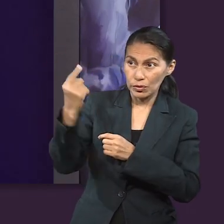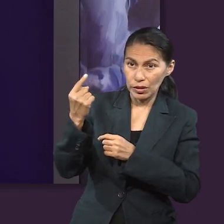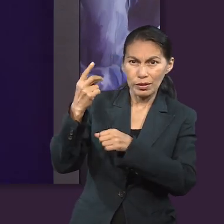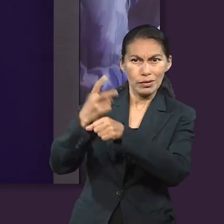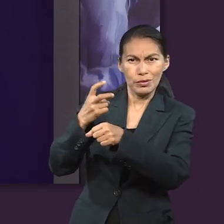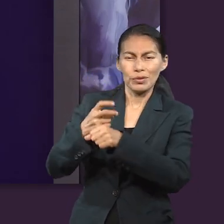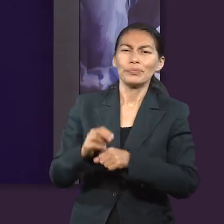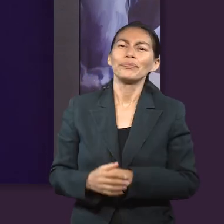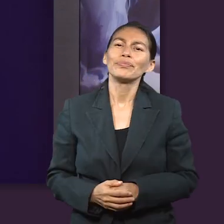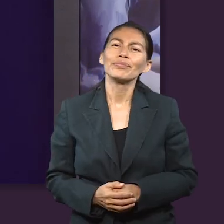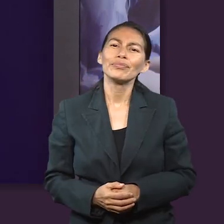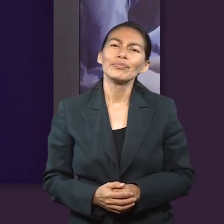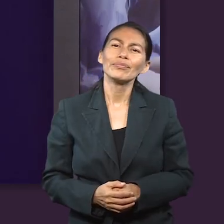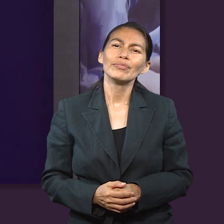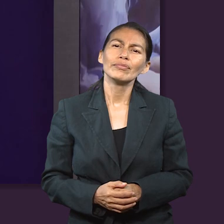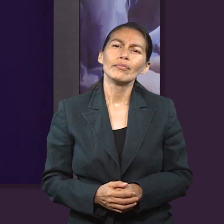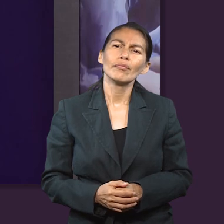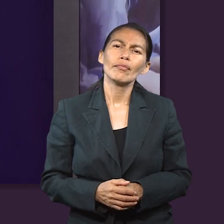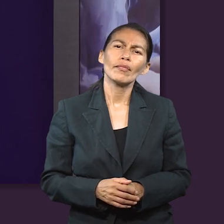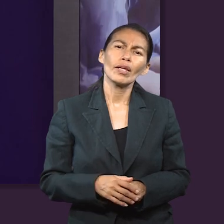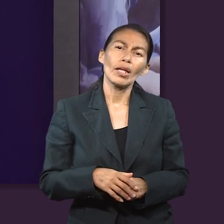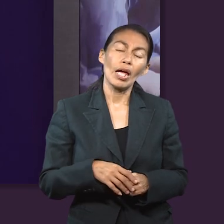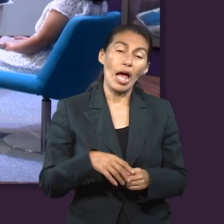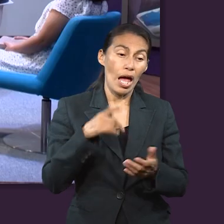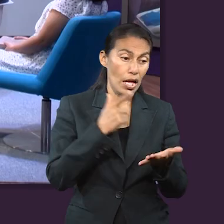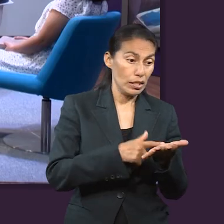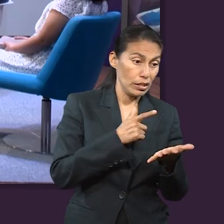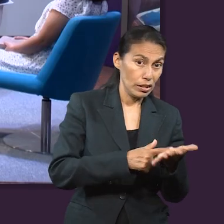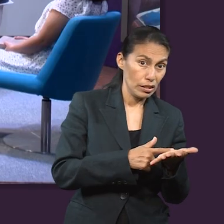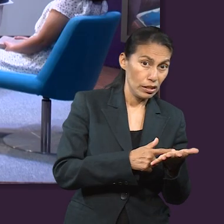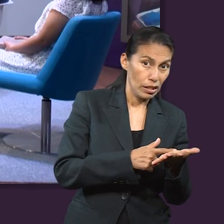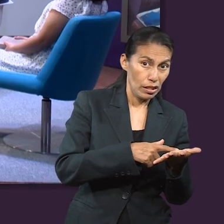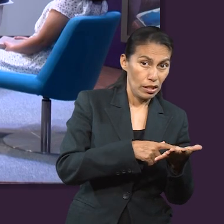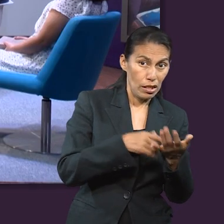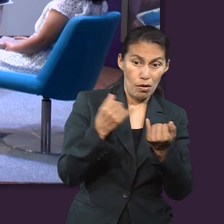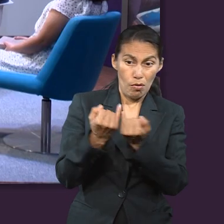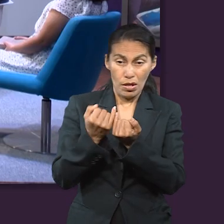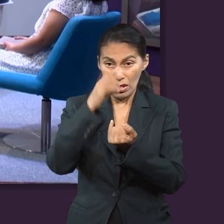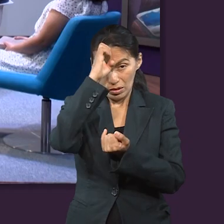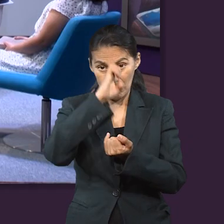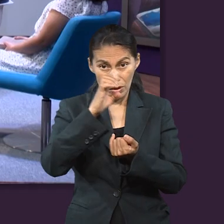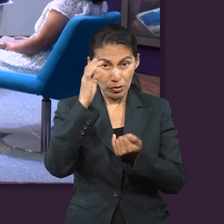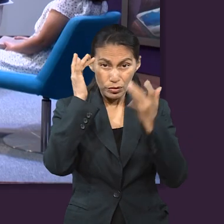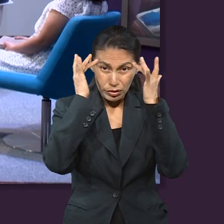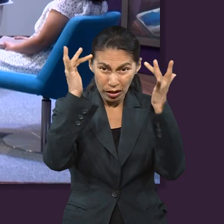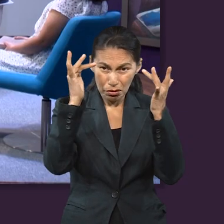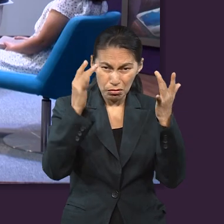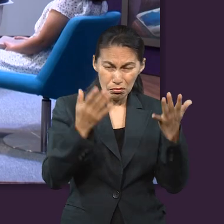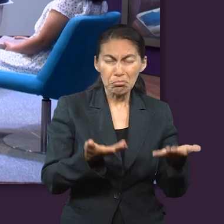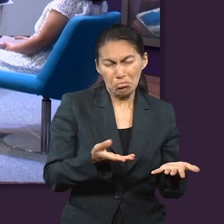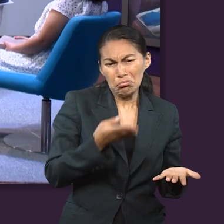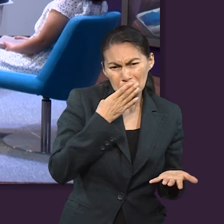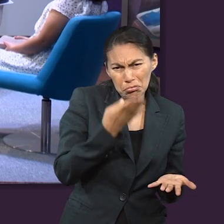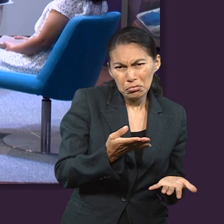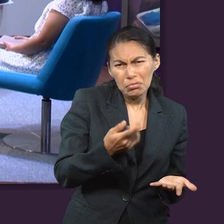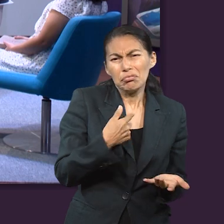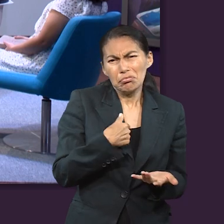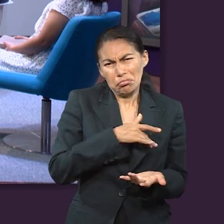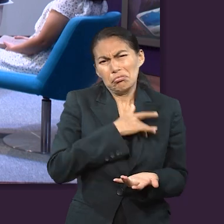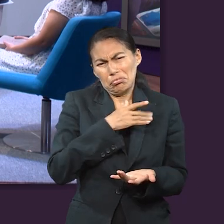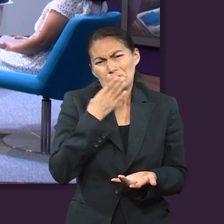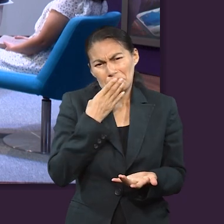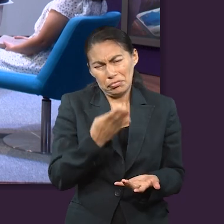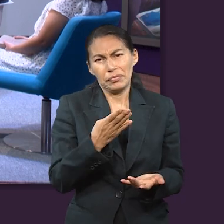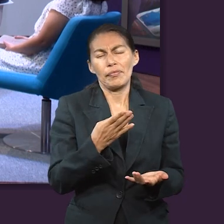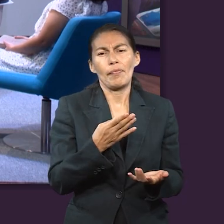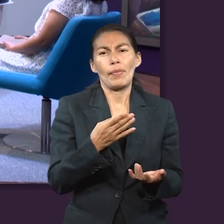venida, ¿no? Cuando él regrese. Y creo que concebir el aceite como el Espíritu Santo, pues, tiene mucho